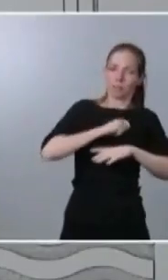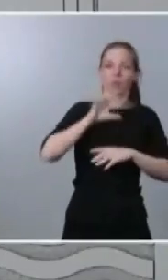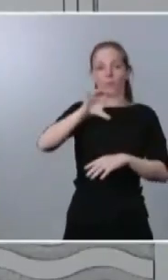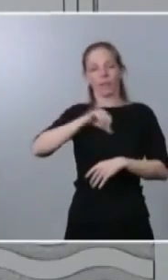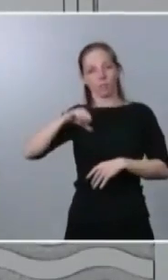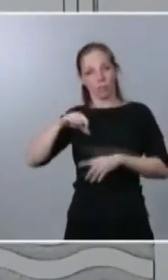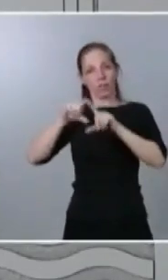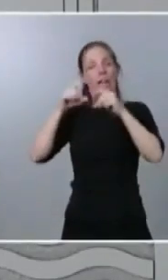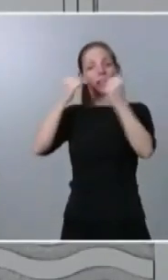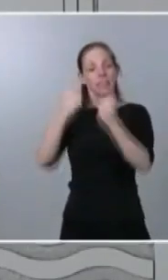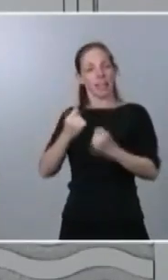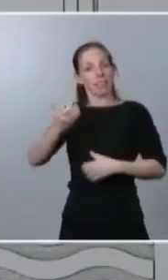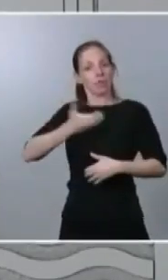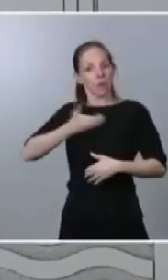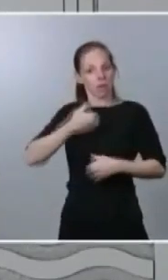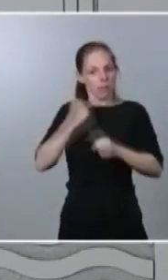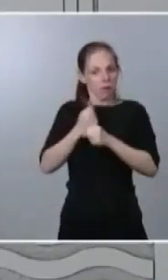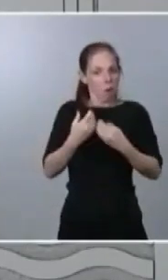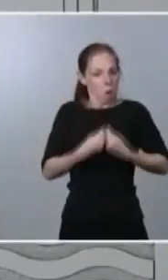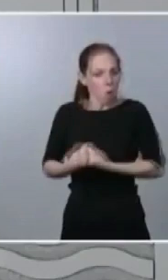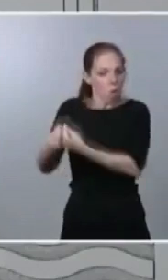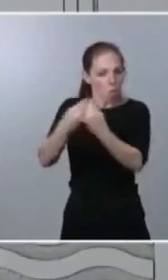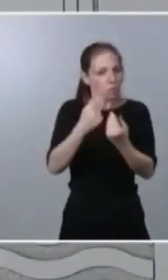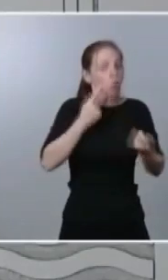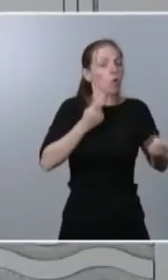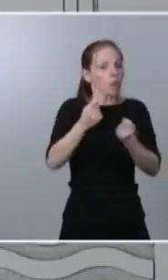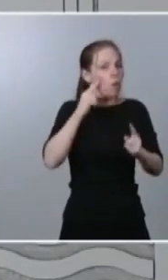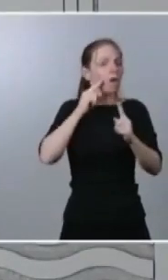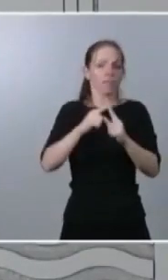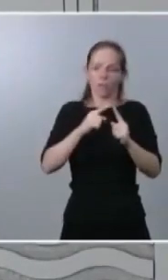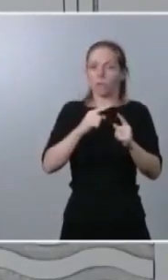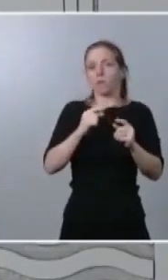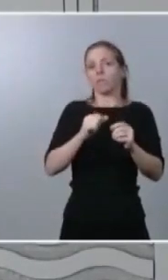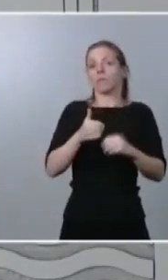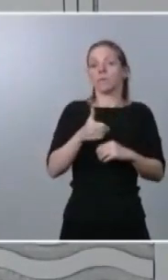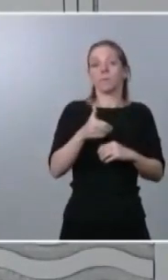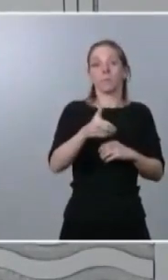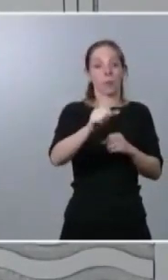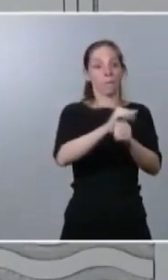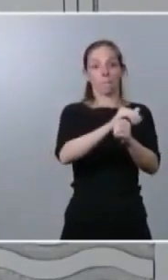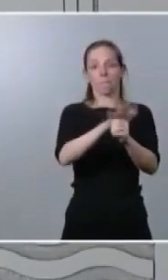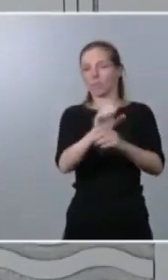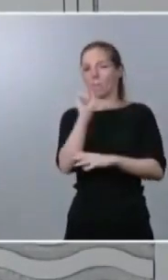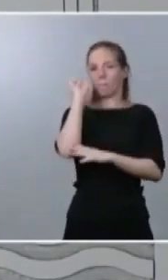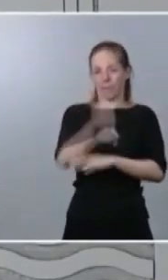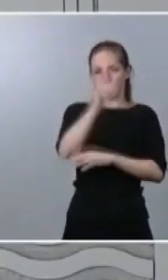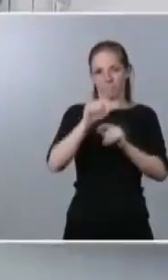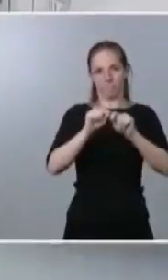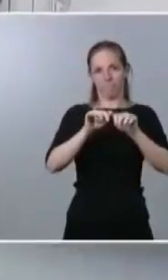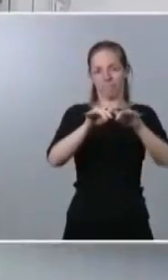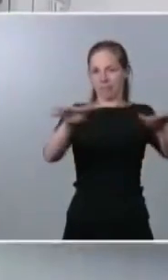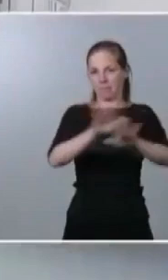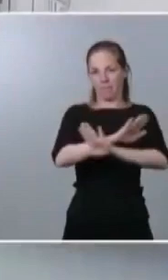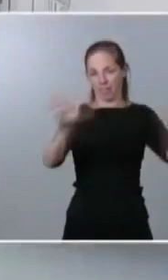En la comparecencia de la ministra de Política Territorial, Carolina Daria, a la finalización del Consejo Interterritorial de Sanidad, se ha mostrado